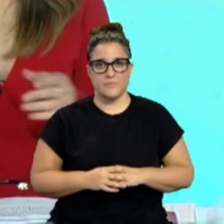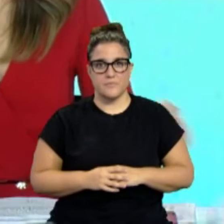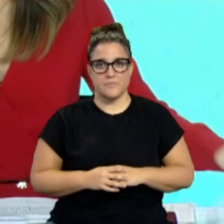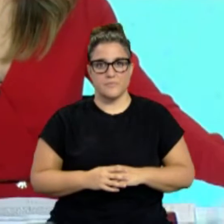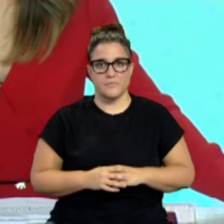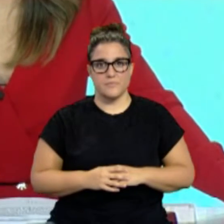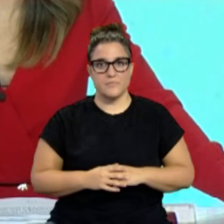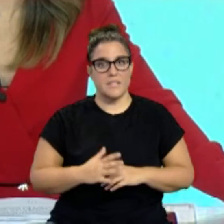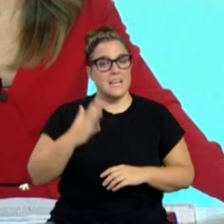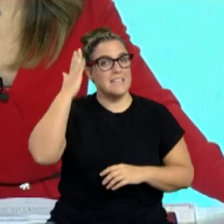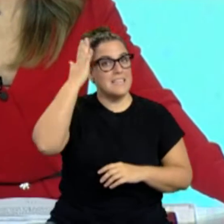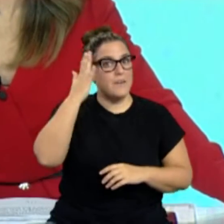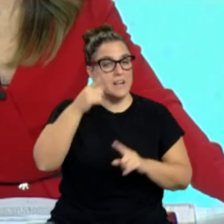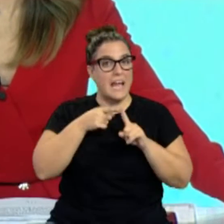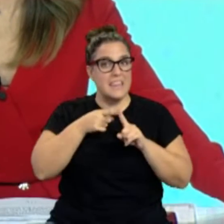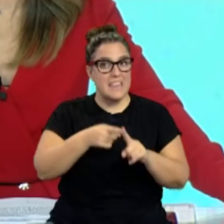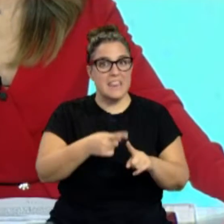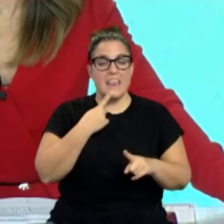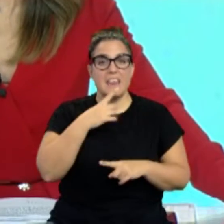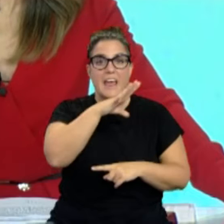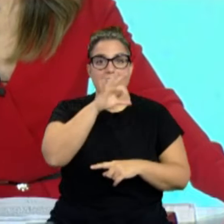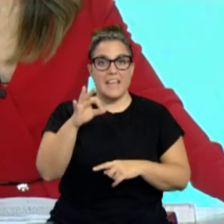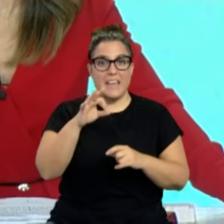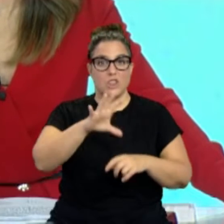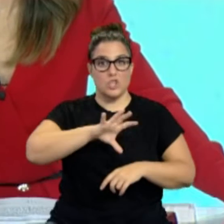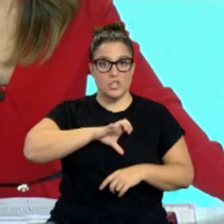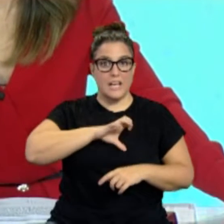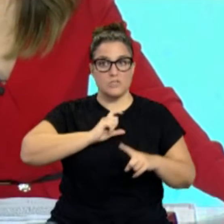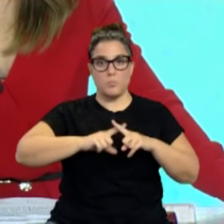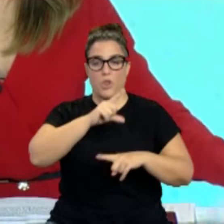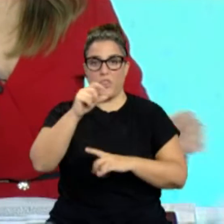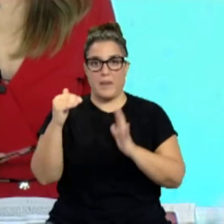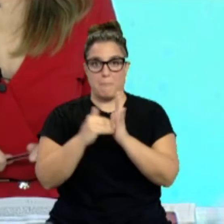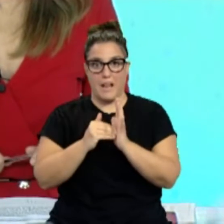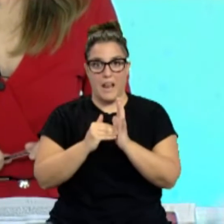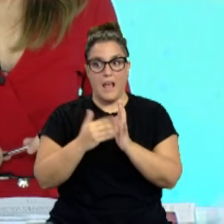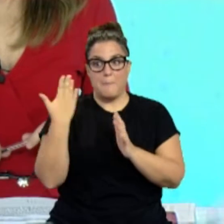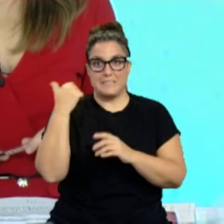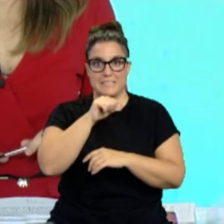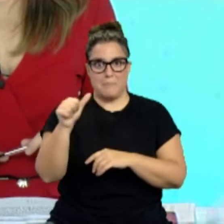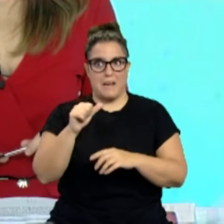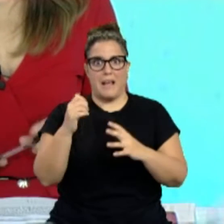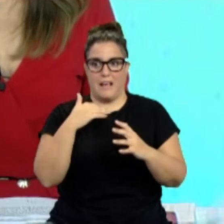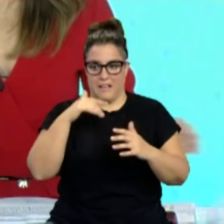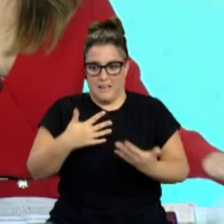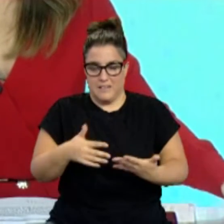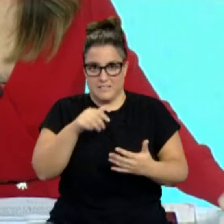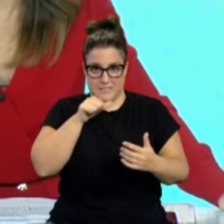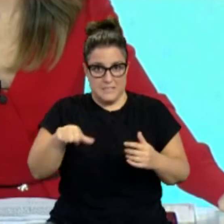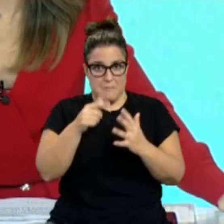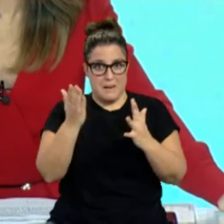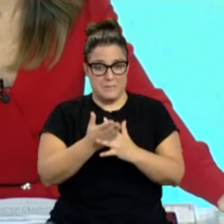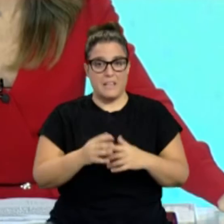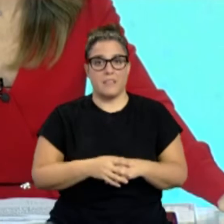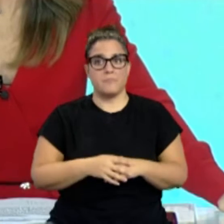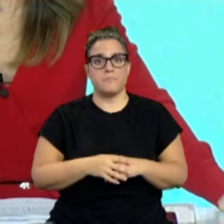Navarra de hecho se acerca a una incidencia de 500 casos por cada 100.000 habitantes, casi la mitad que la semana pasada. Descienden también los ingresos